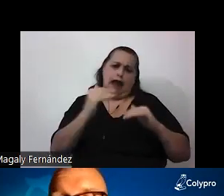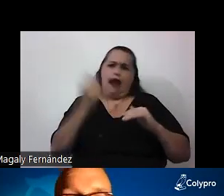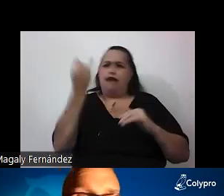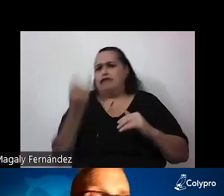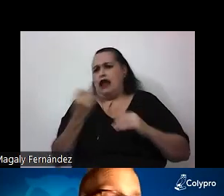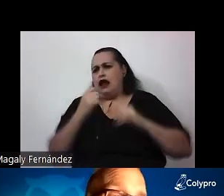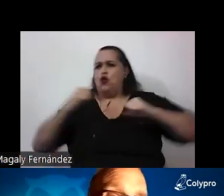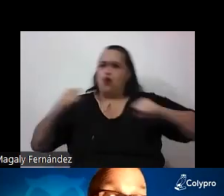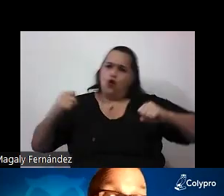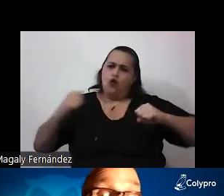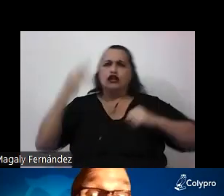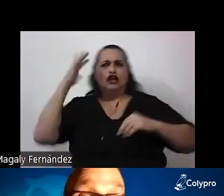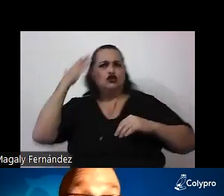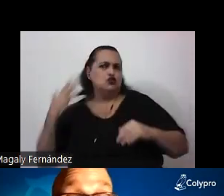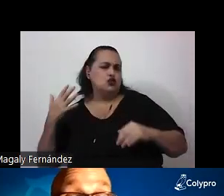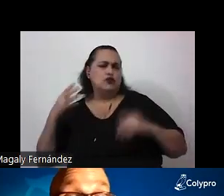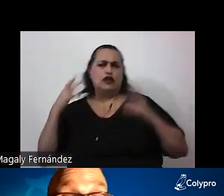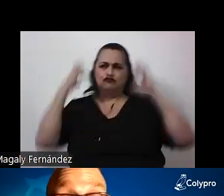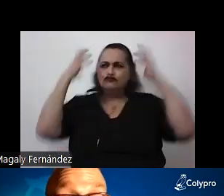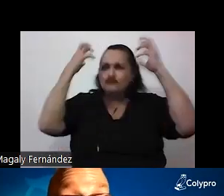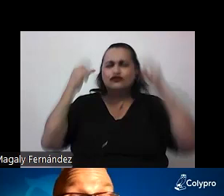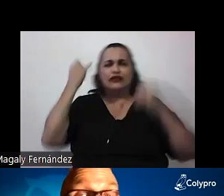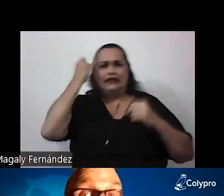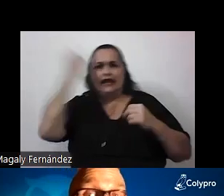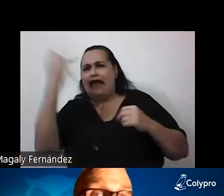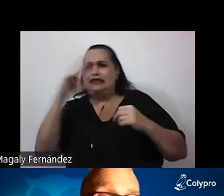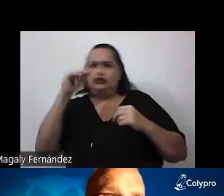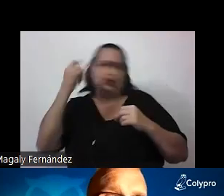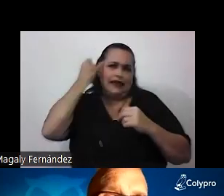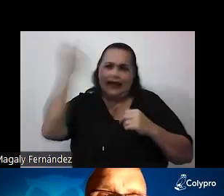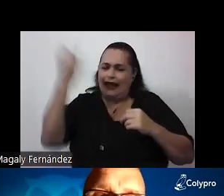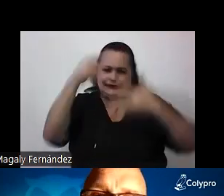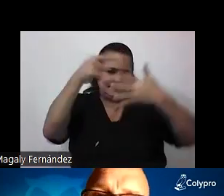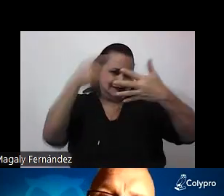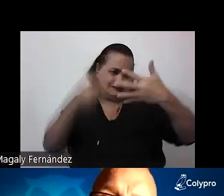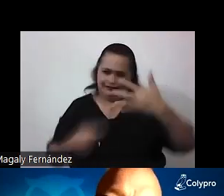delgadas más rubias más morochas más inteligentes menos inteligentes etcétera etcétera.